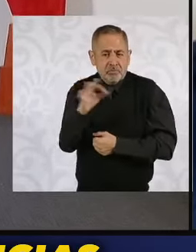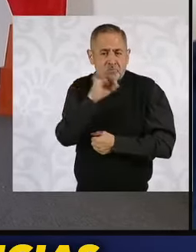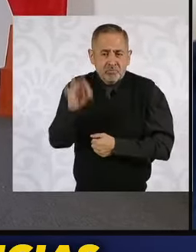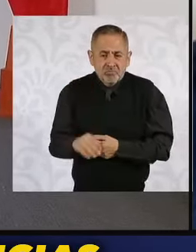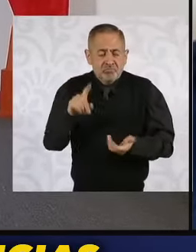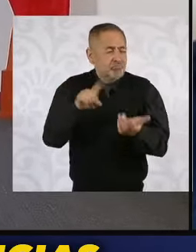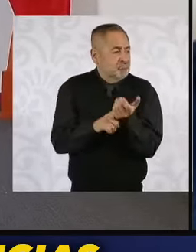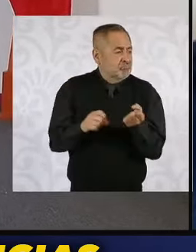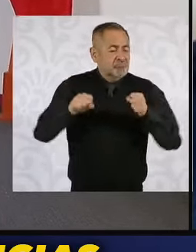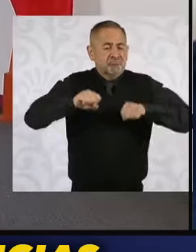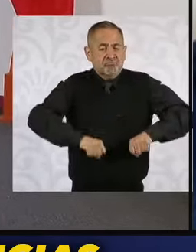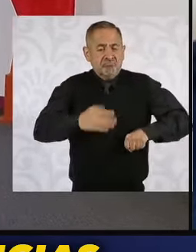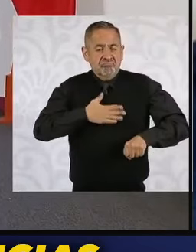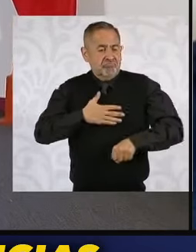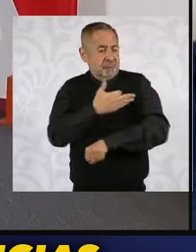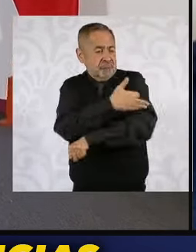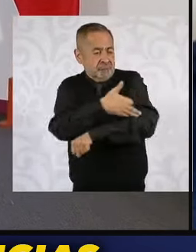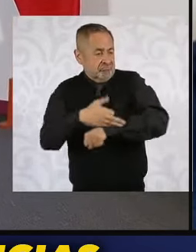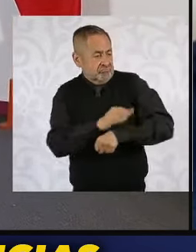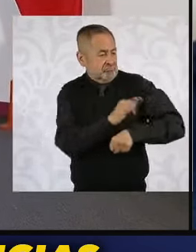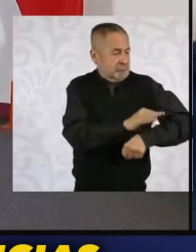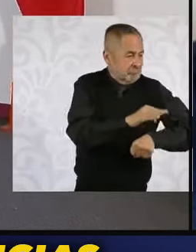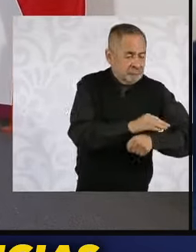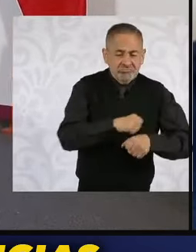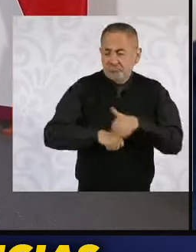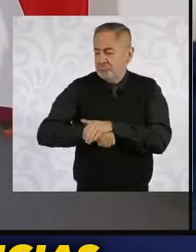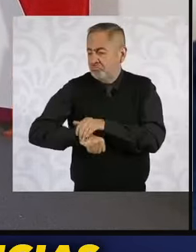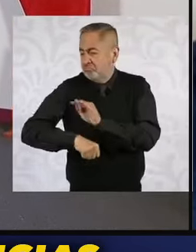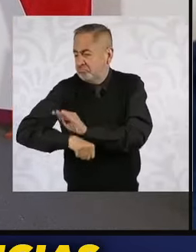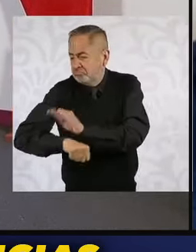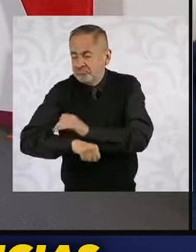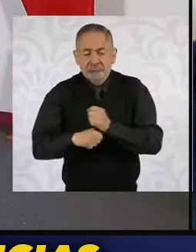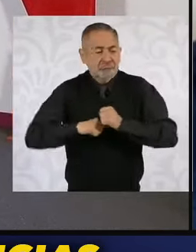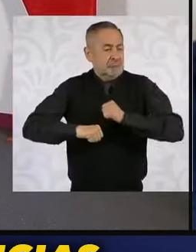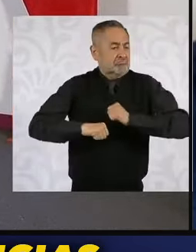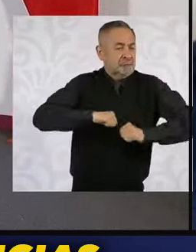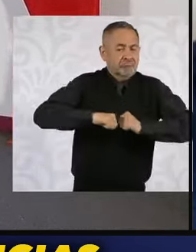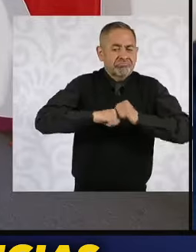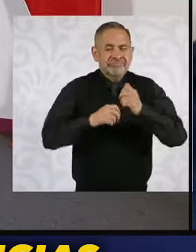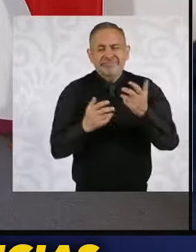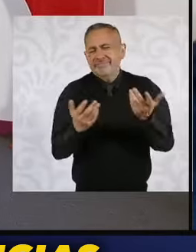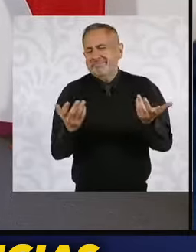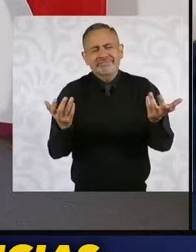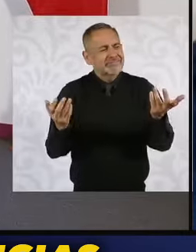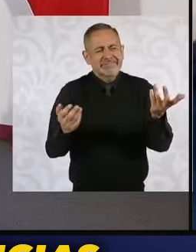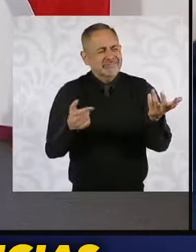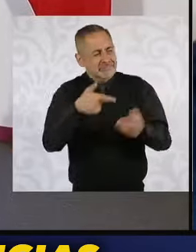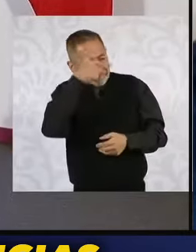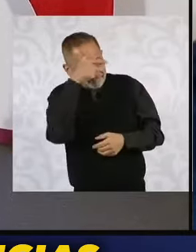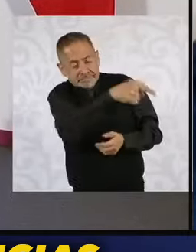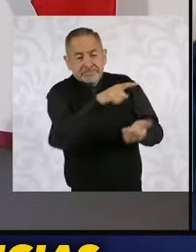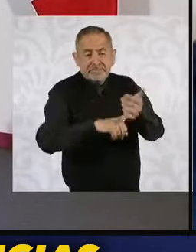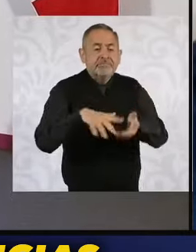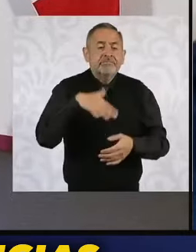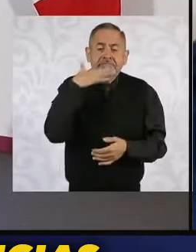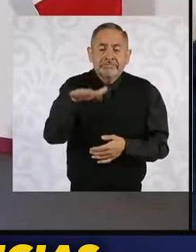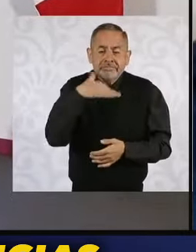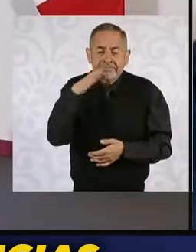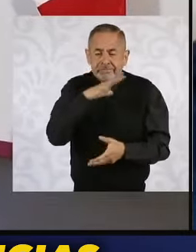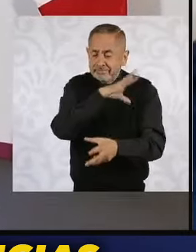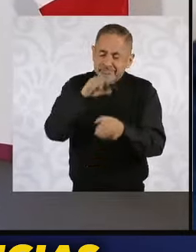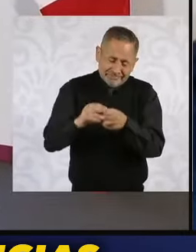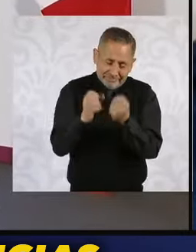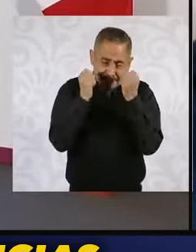nepotismo. Se han demostrado en distintas ocasiones la corrupción que hay en el Poder Judicial.